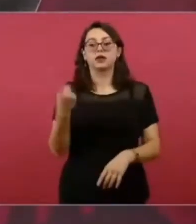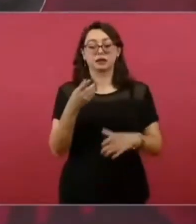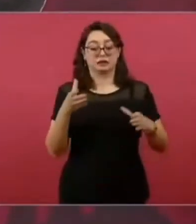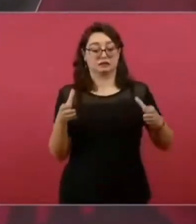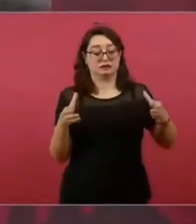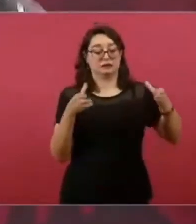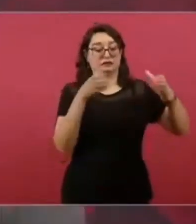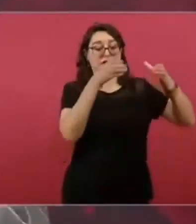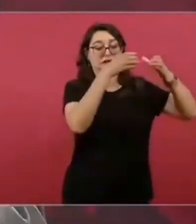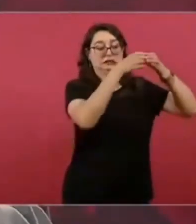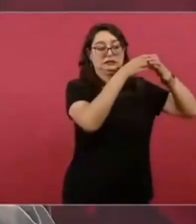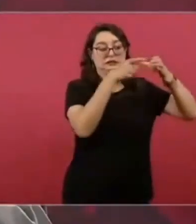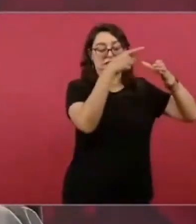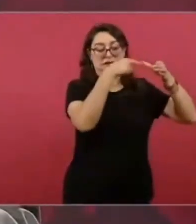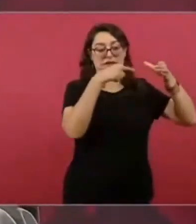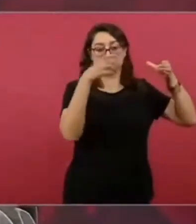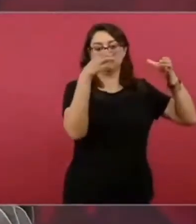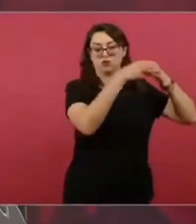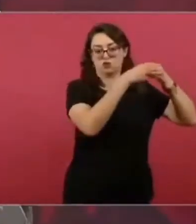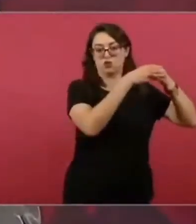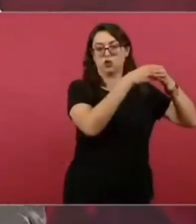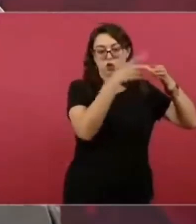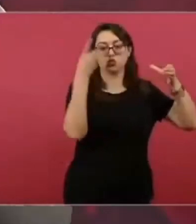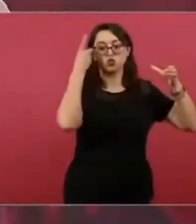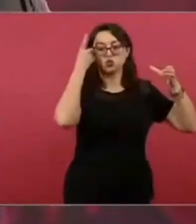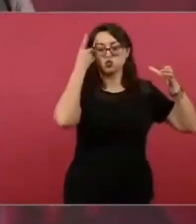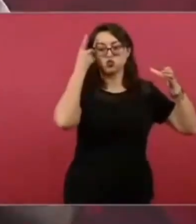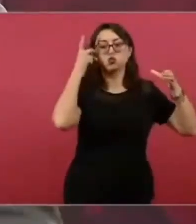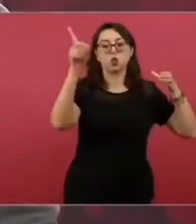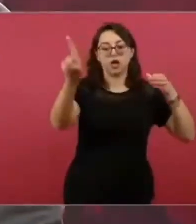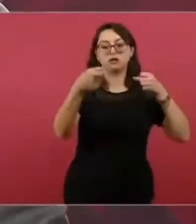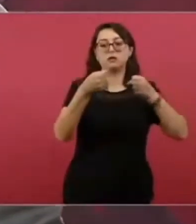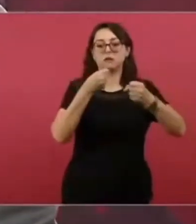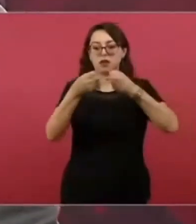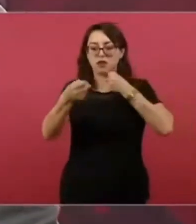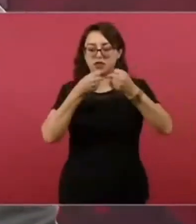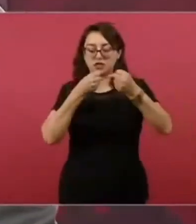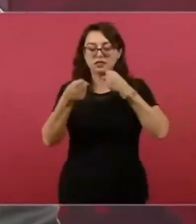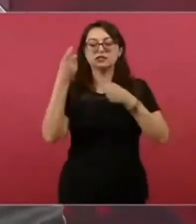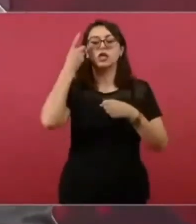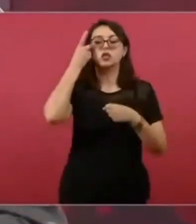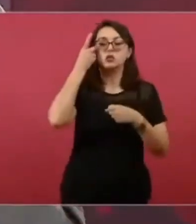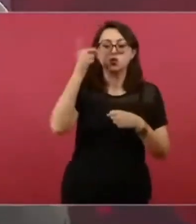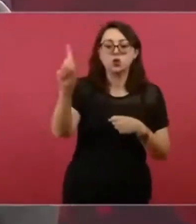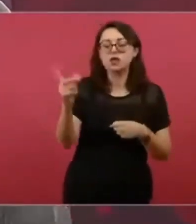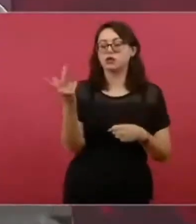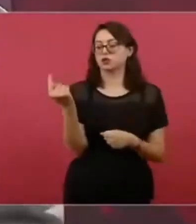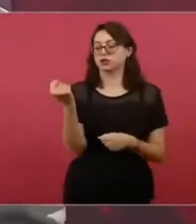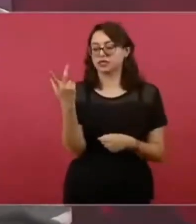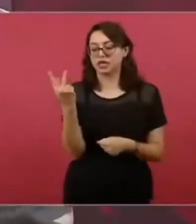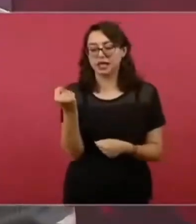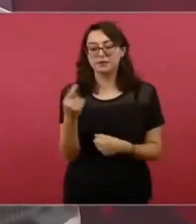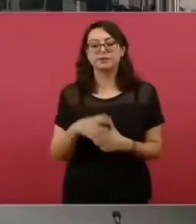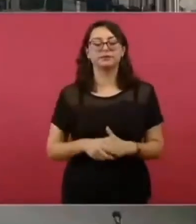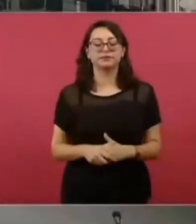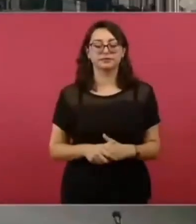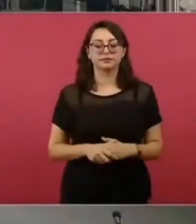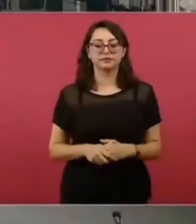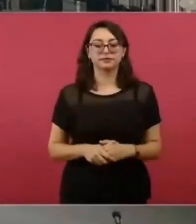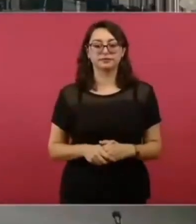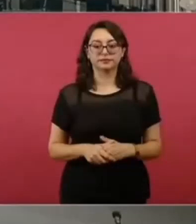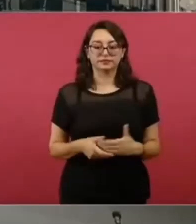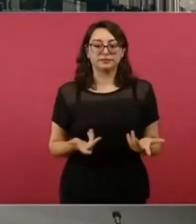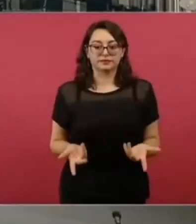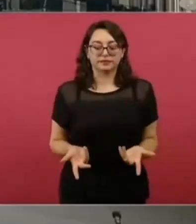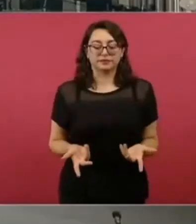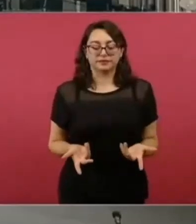pero también hacen la doble labor de estar